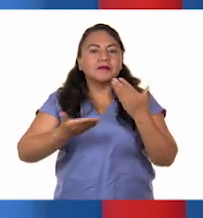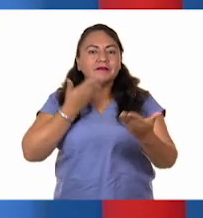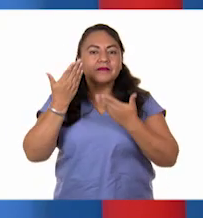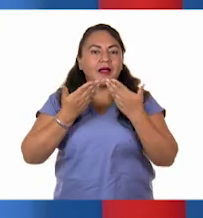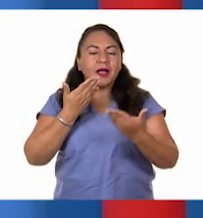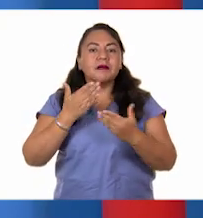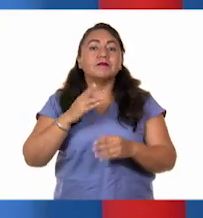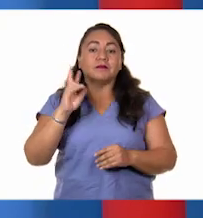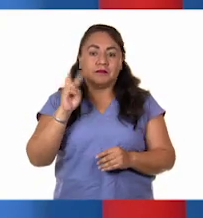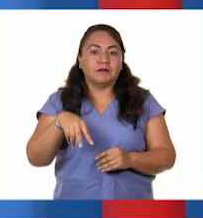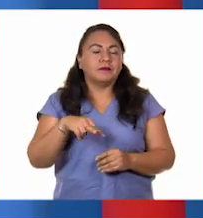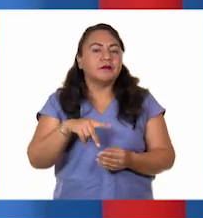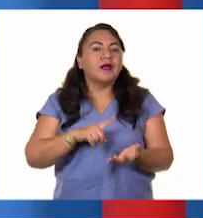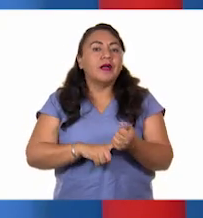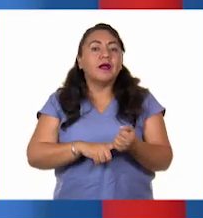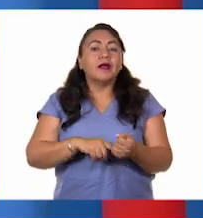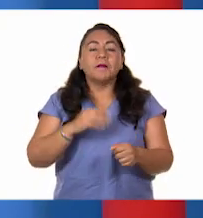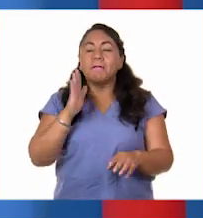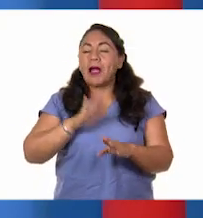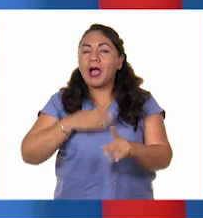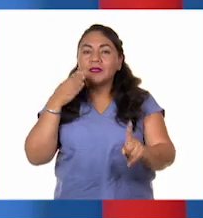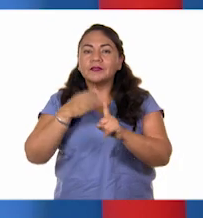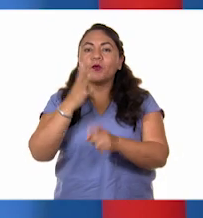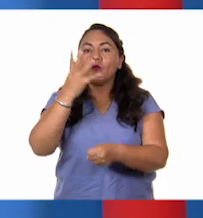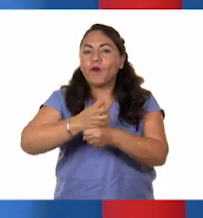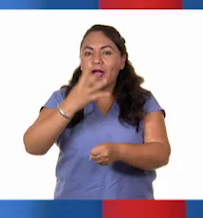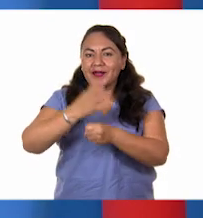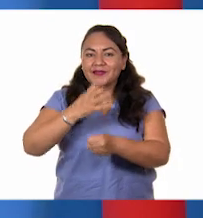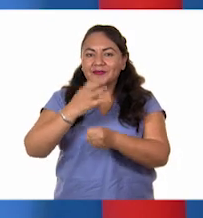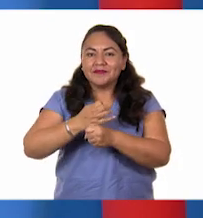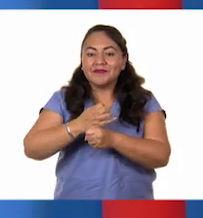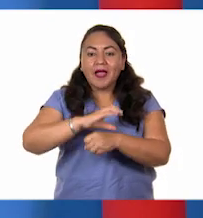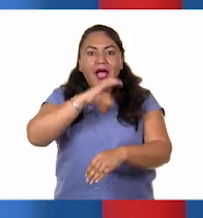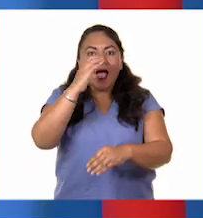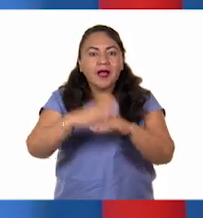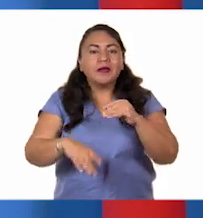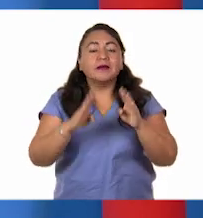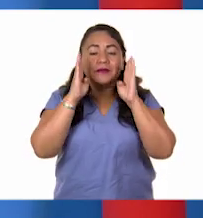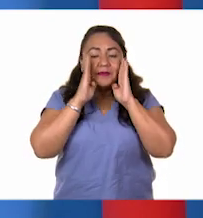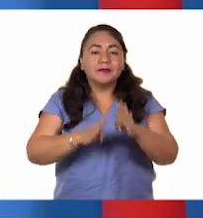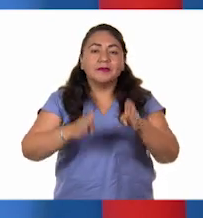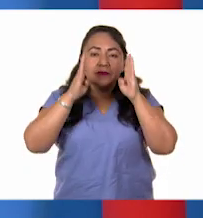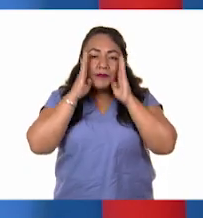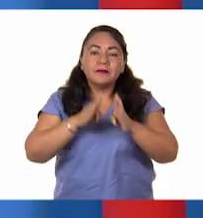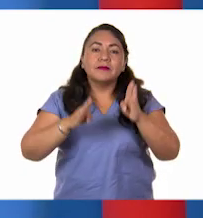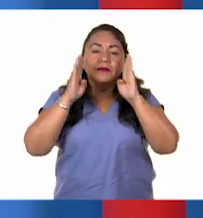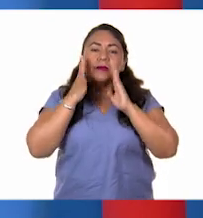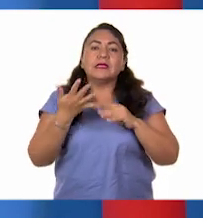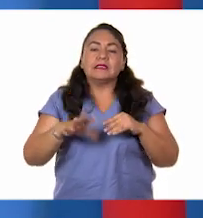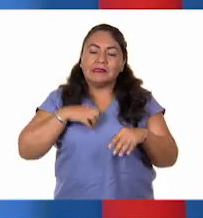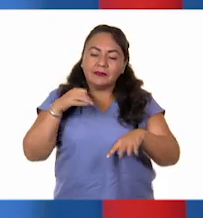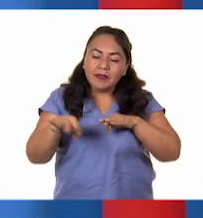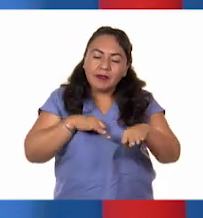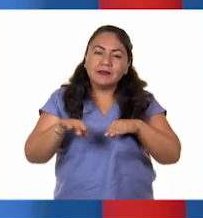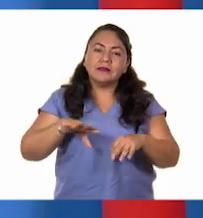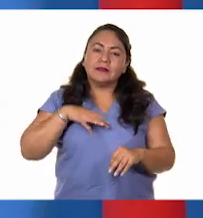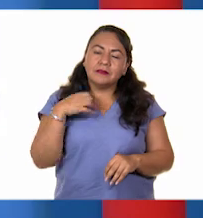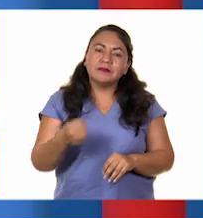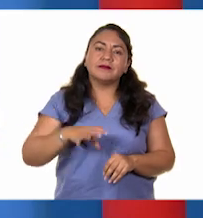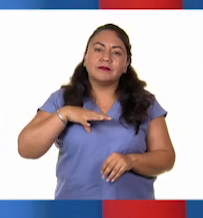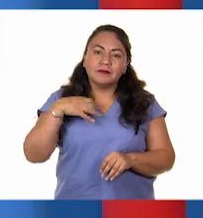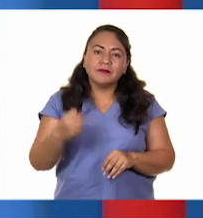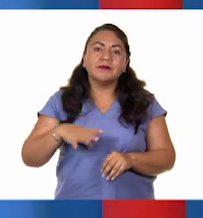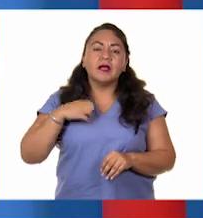especial a los de cuarto de año, que, pues, han dedicado mucho tiempo, mucho trabajo, mucho esfuerzo.